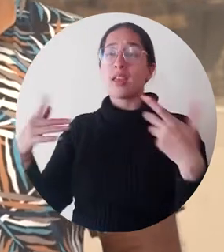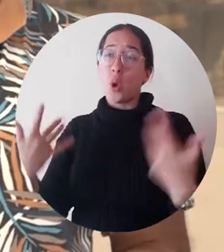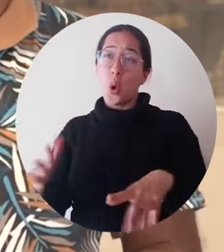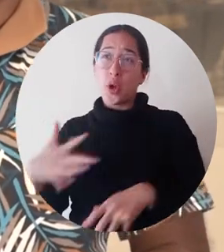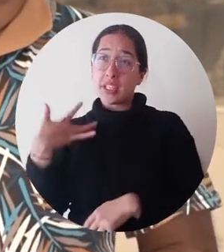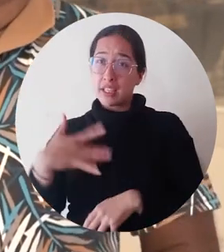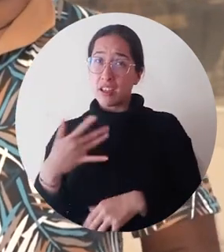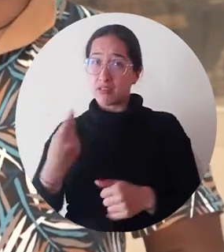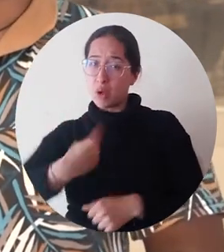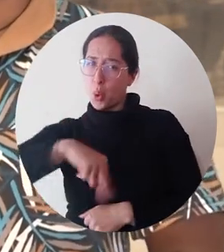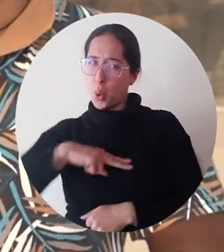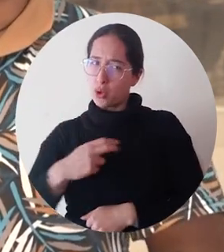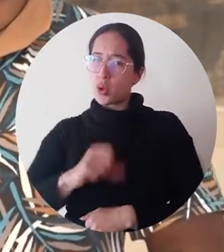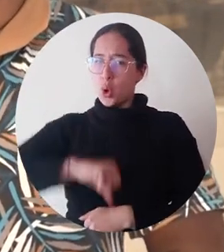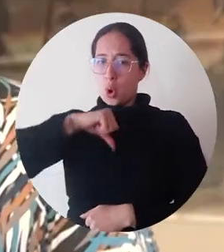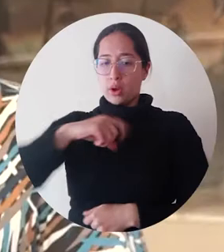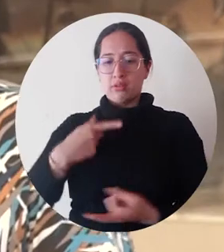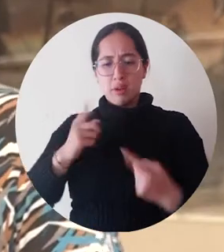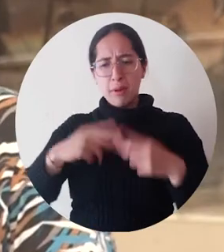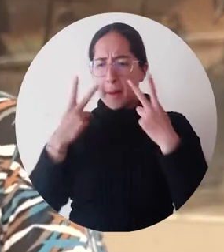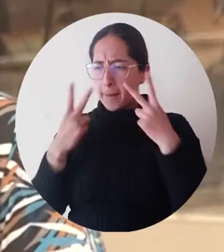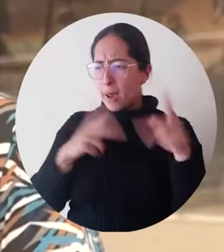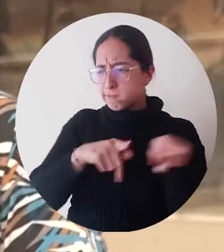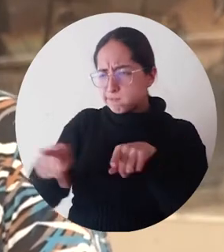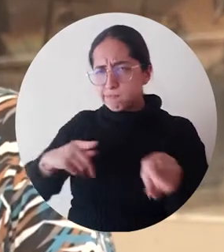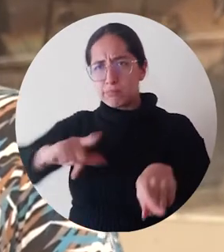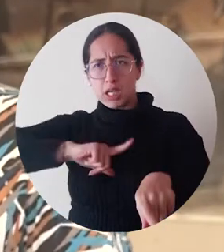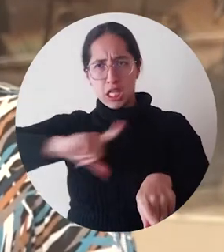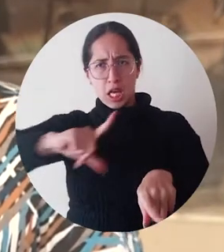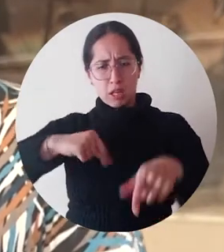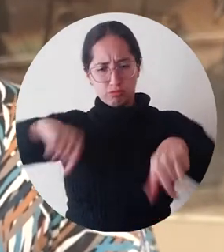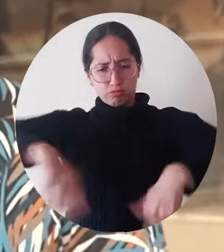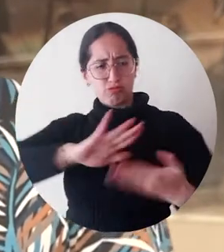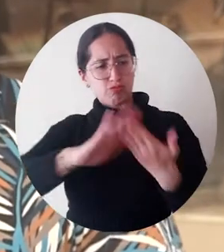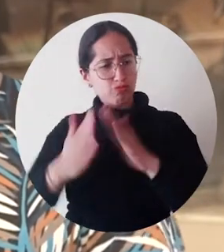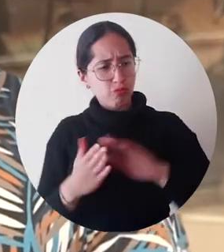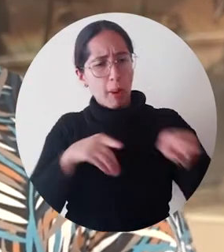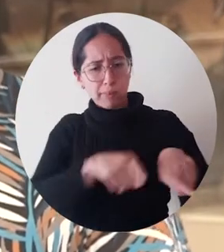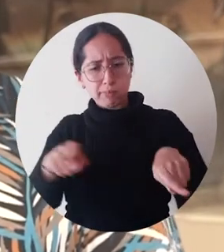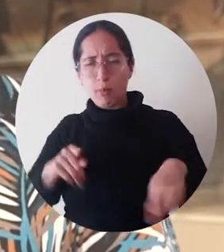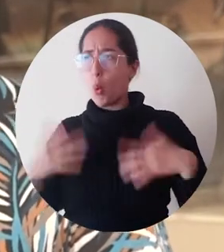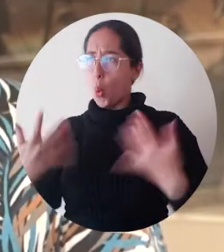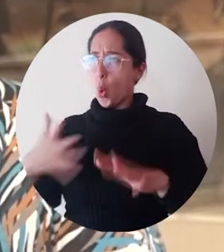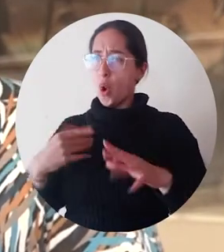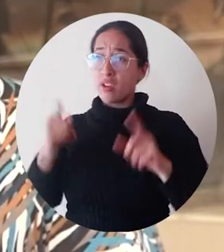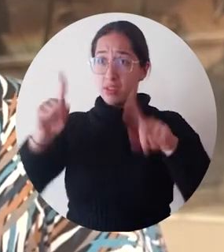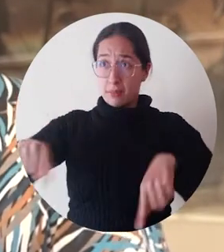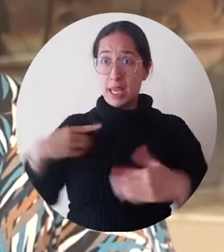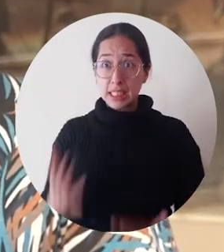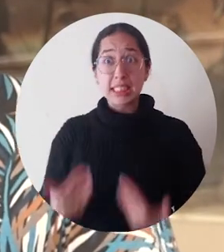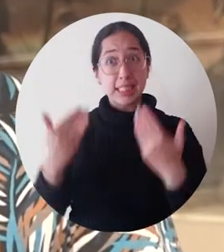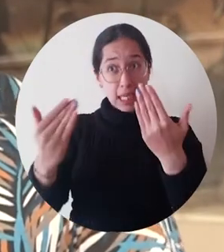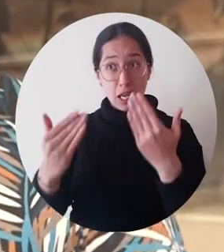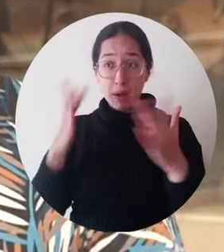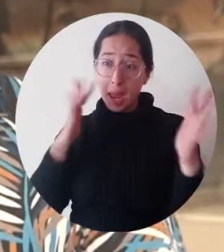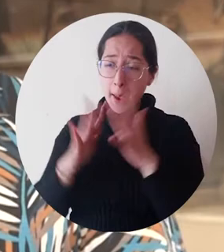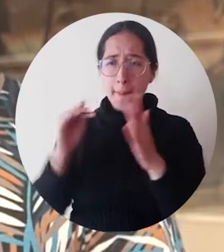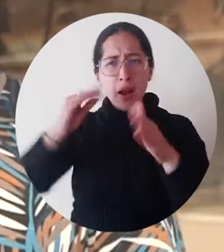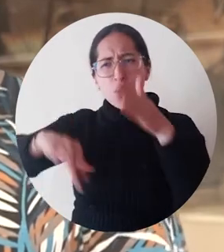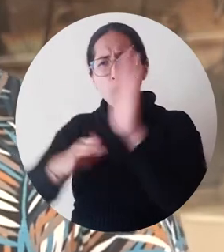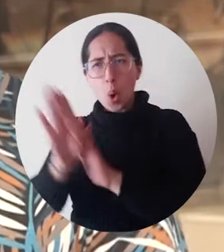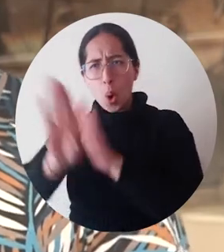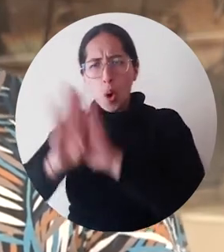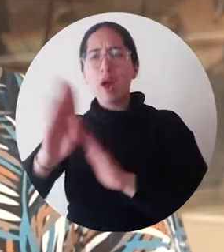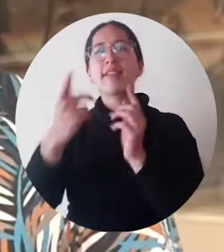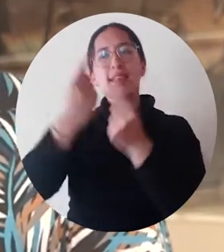nosotros como líder en nuestras comunidades, entonces es un gran componente, es una gran herramienta, puesto que nos ayuda en el desarrollo tanto económico,